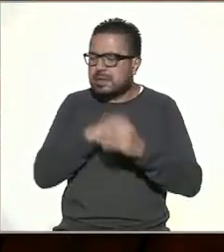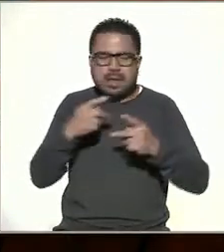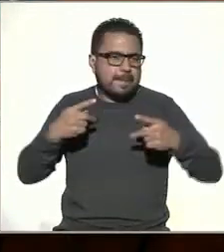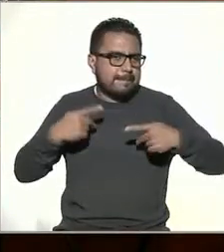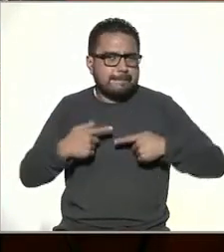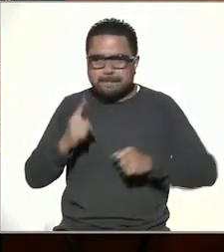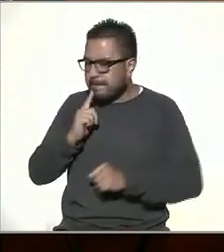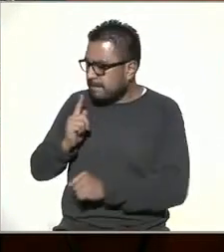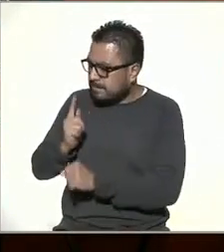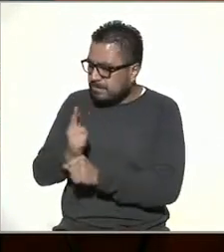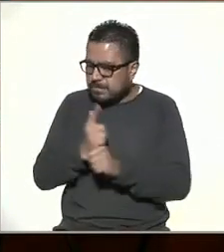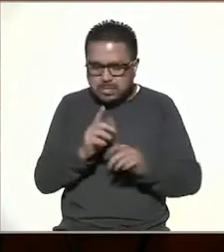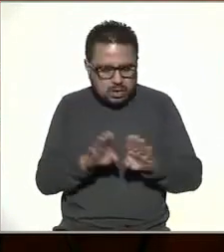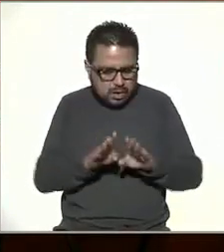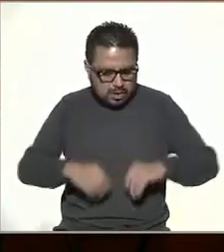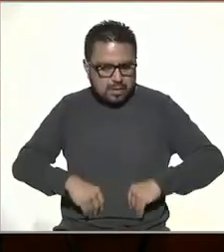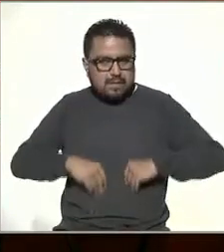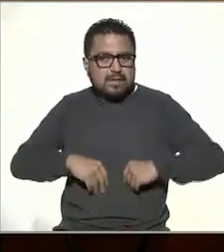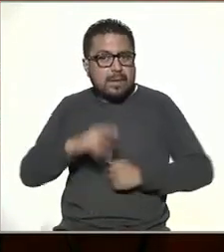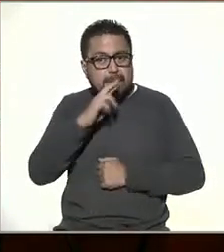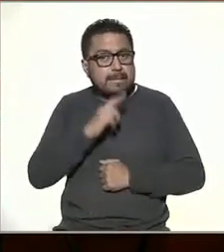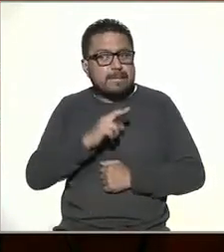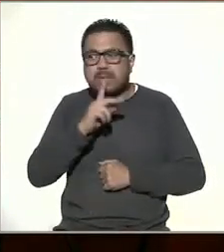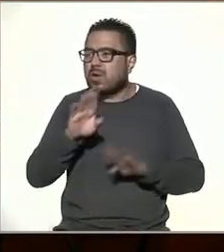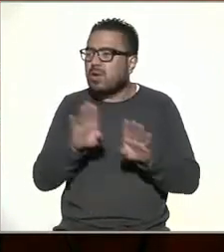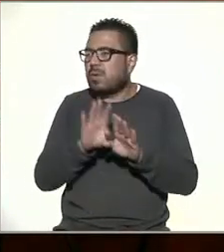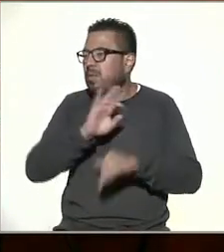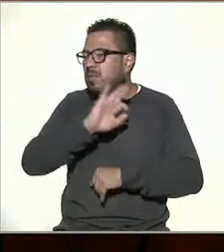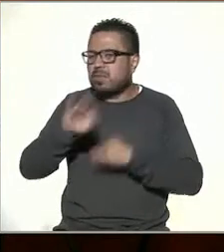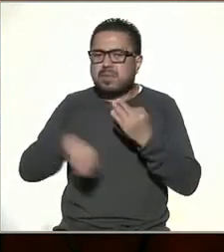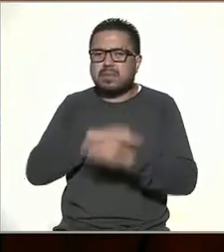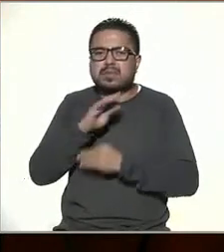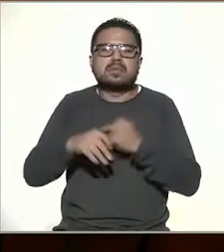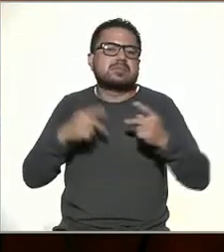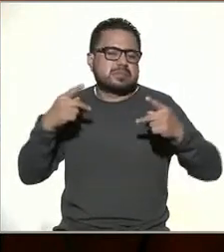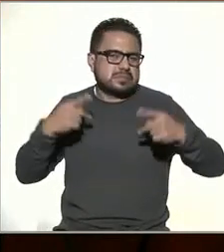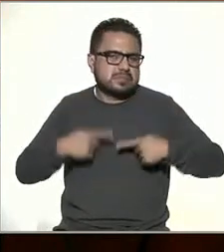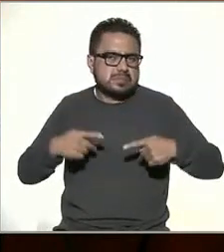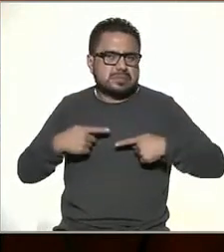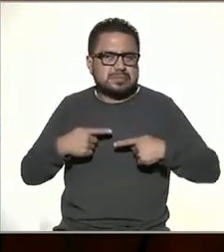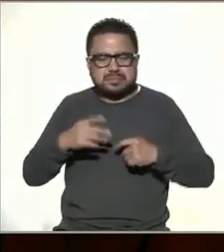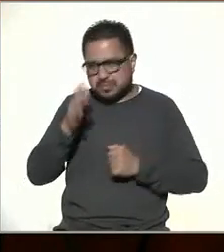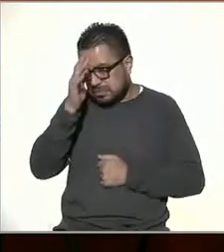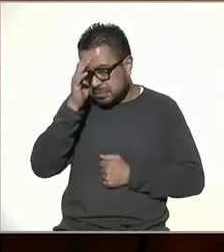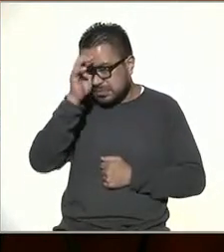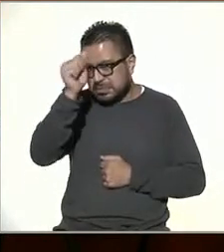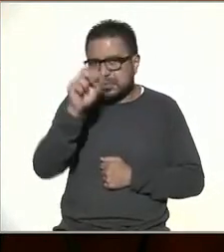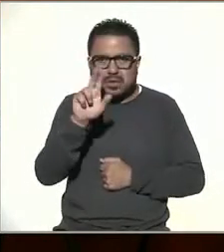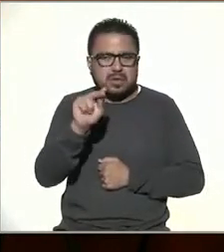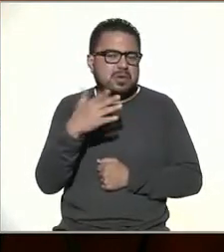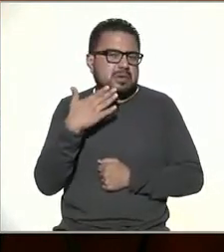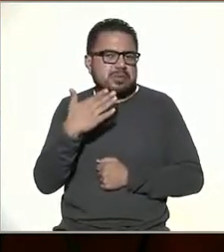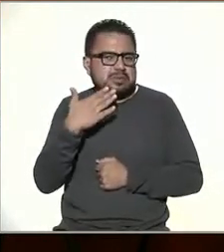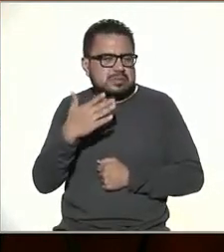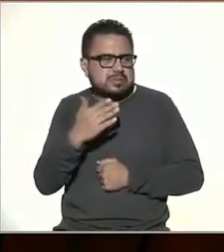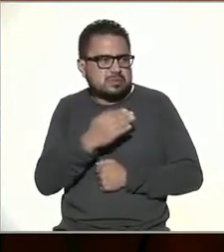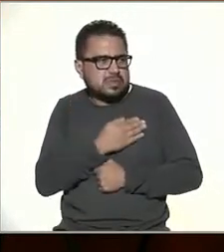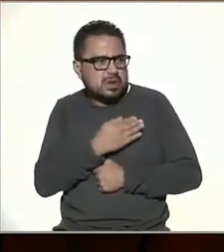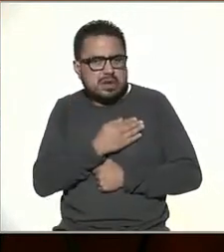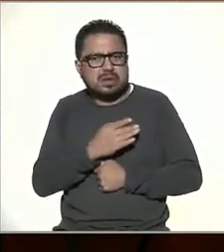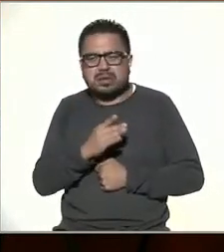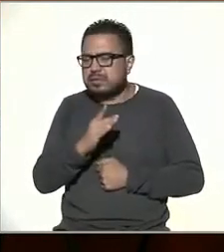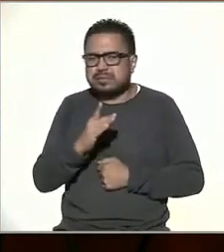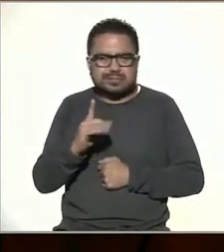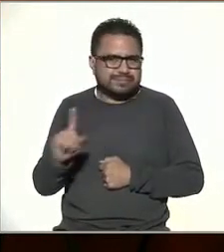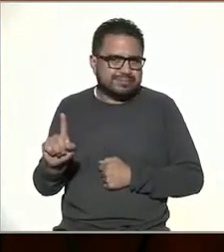cómo vivimos mejor, entonces, como todo, ¿no? Es como no, el ser humano por definición no es bueno, ¿no? Es como que creo que no hay